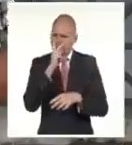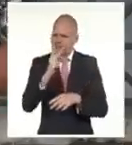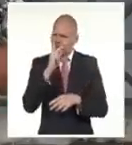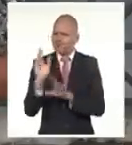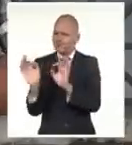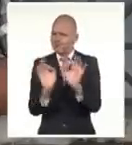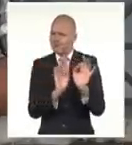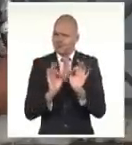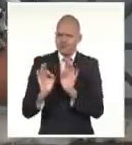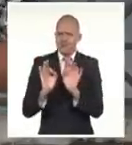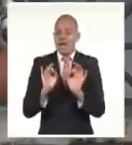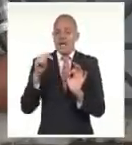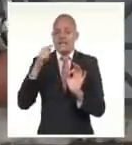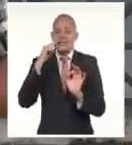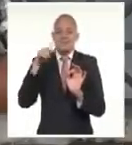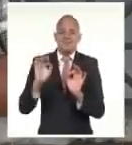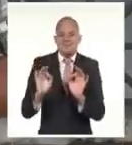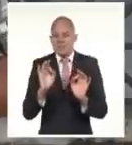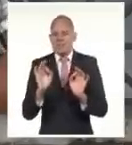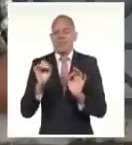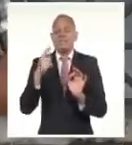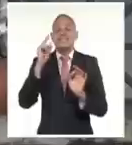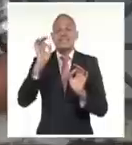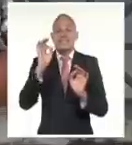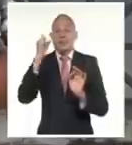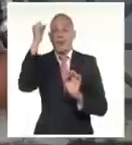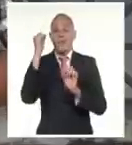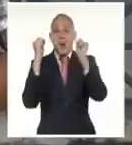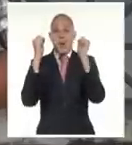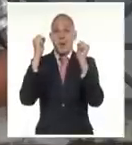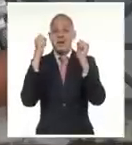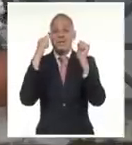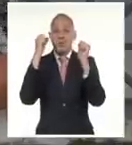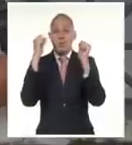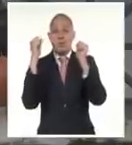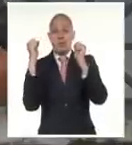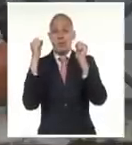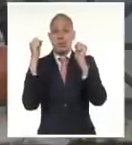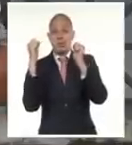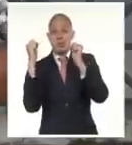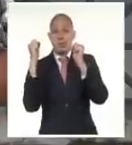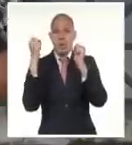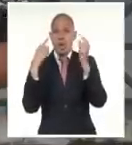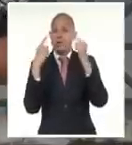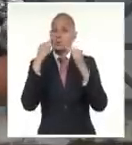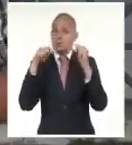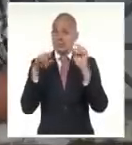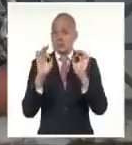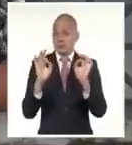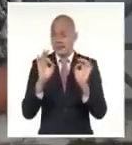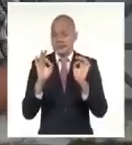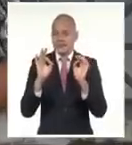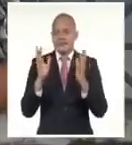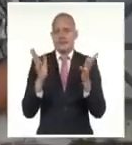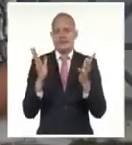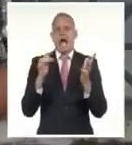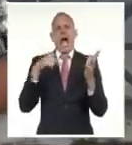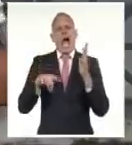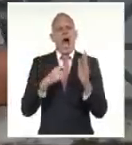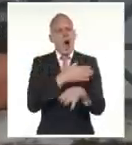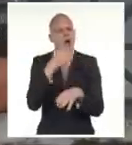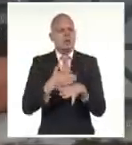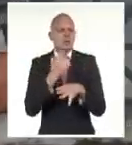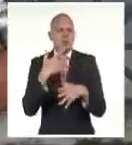en la infraestructura, muy frágil por cierto, del Hotel Zaratoga. Para tener una actualización sobre